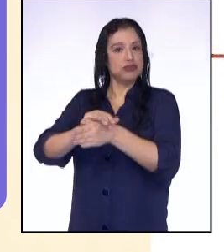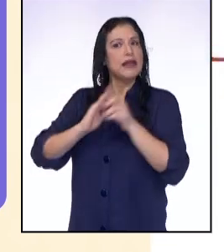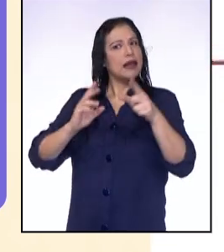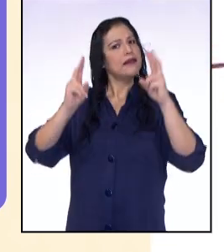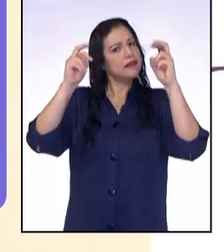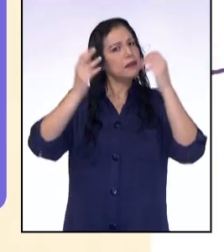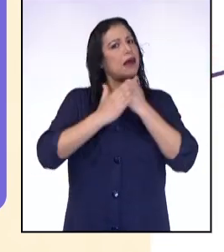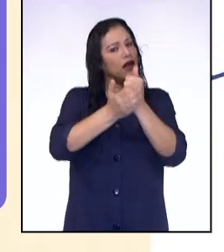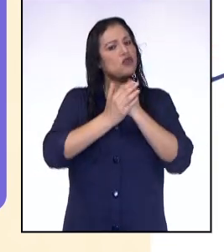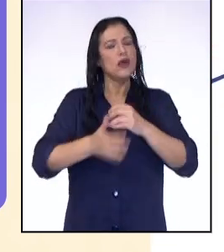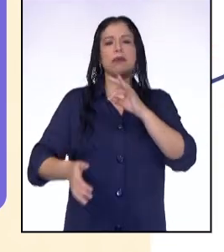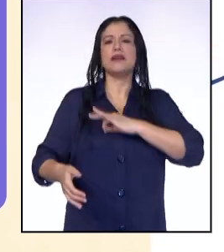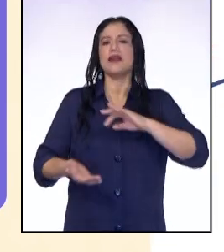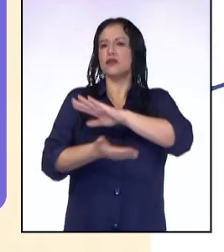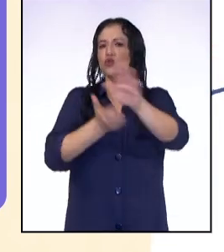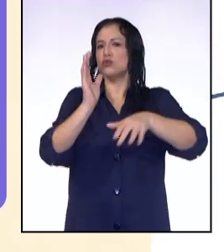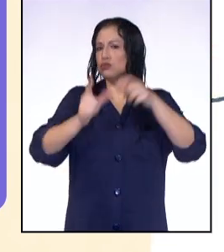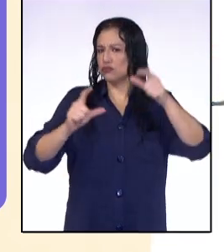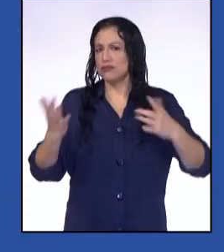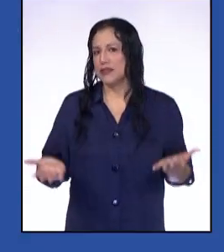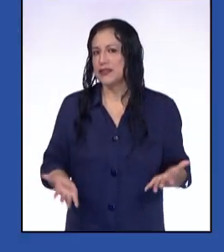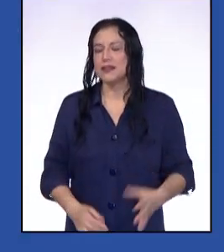ayudará al bienestar de las personas.